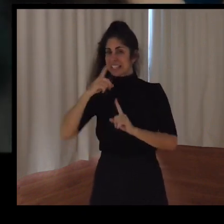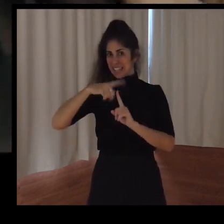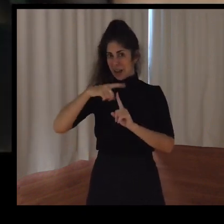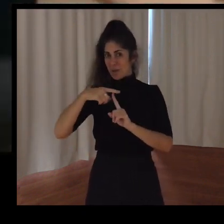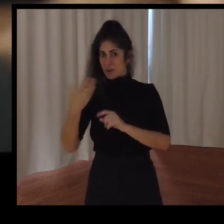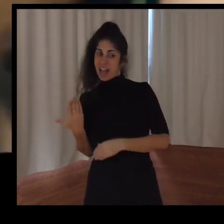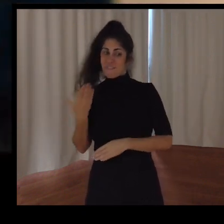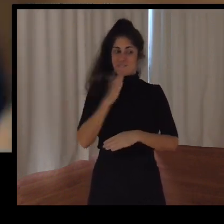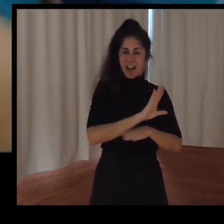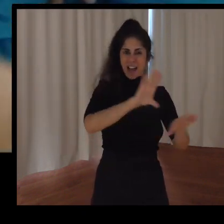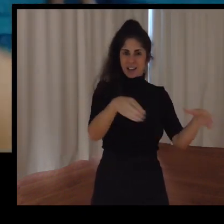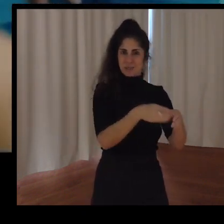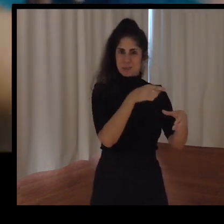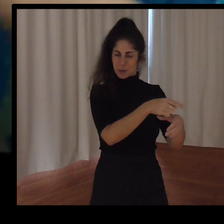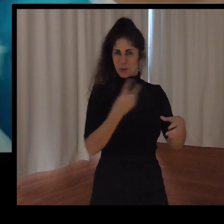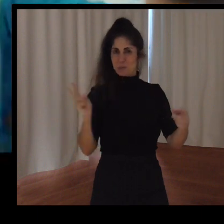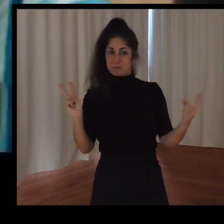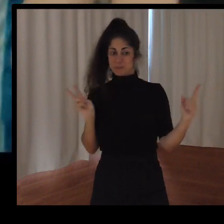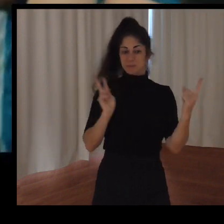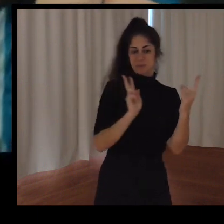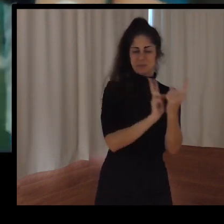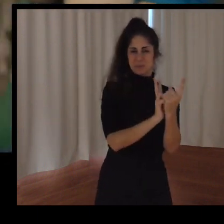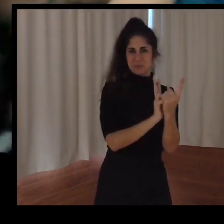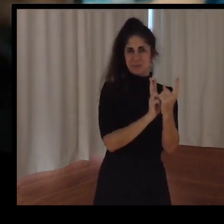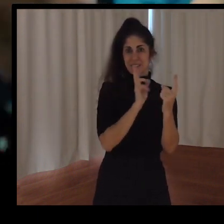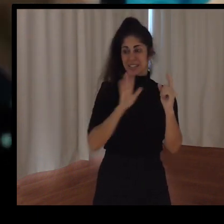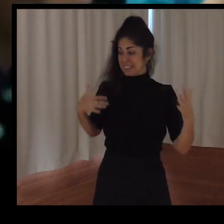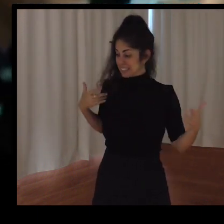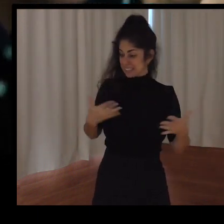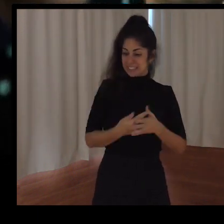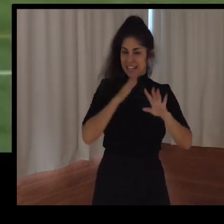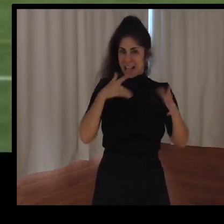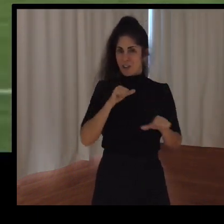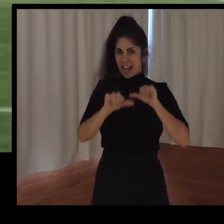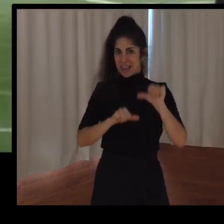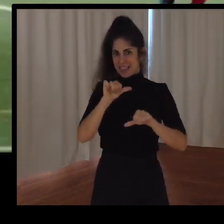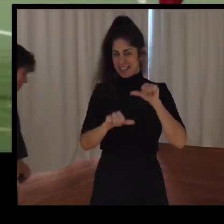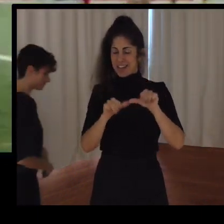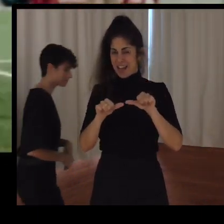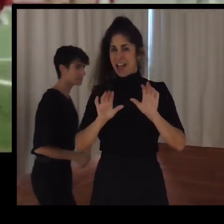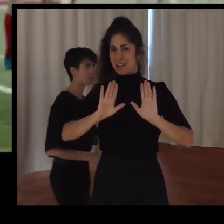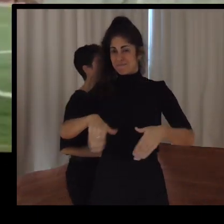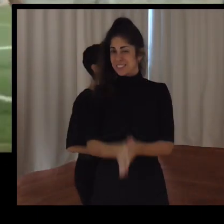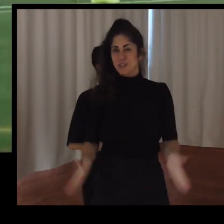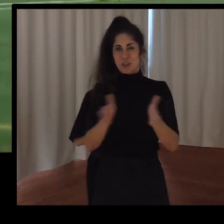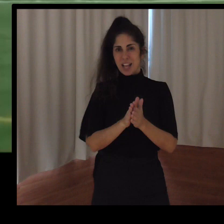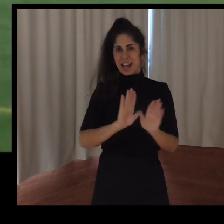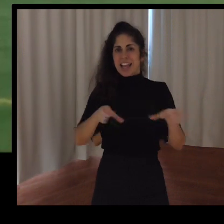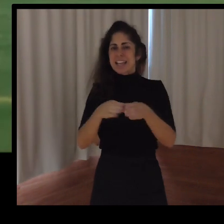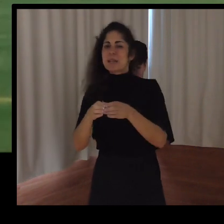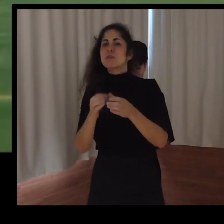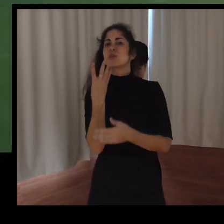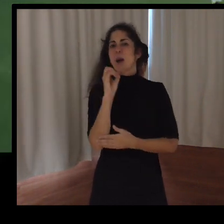estamos hoy, ¿no? En una liga con más de 40 equipos y pudiendo vivir una jornada impresionante que estoy seguro